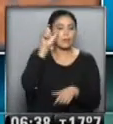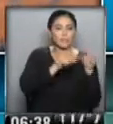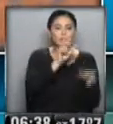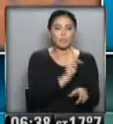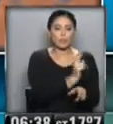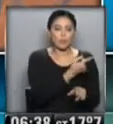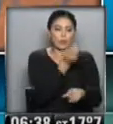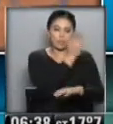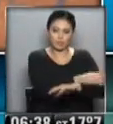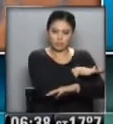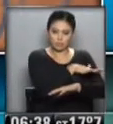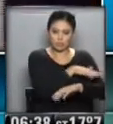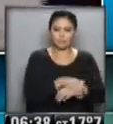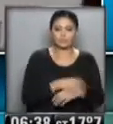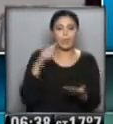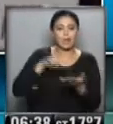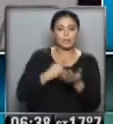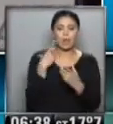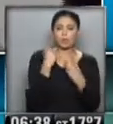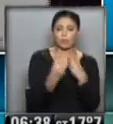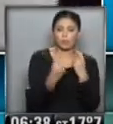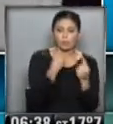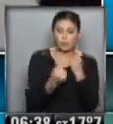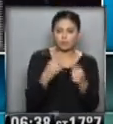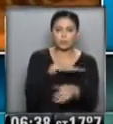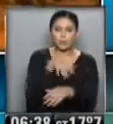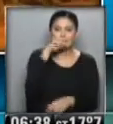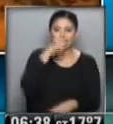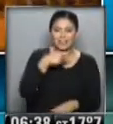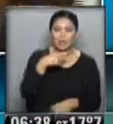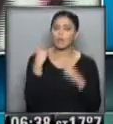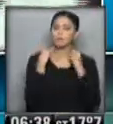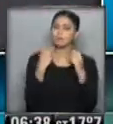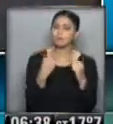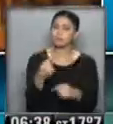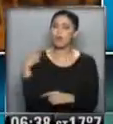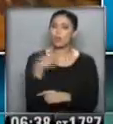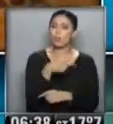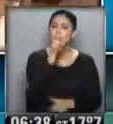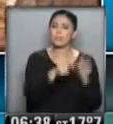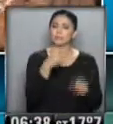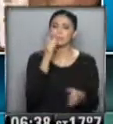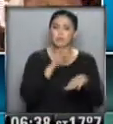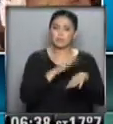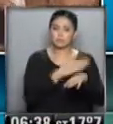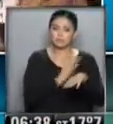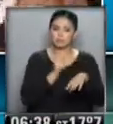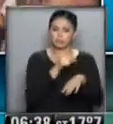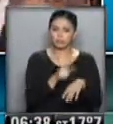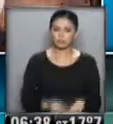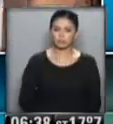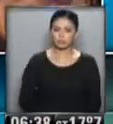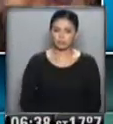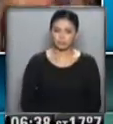ciudad... ...en la capital federal hubo protestas... el barrio de Belgrano... ...fuertes críticas a los responsables... ...de los gobiernos comunales...